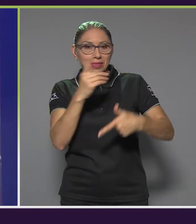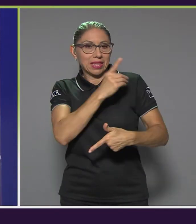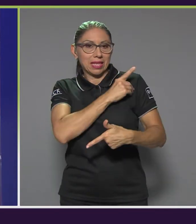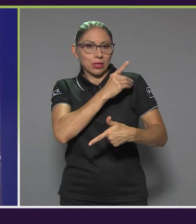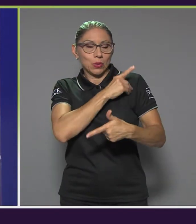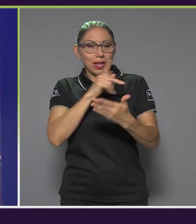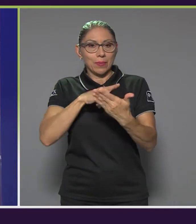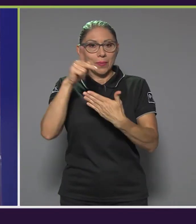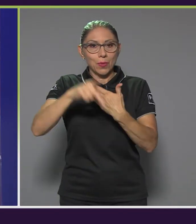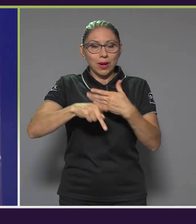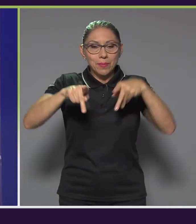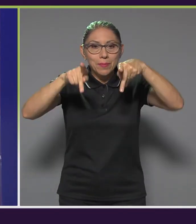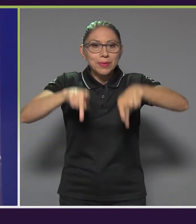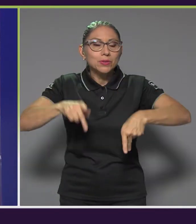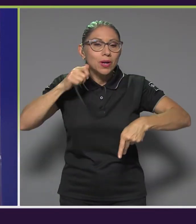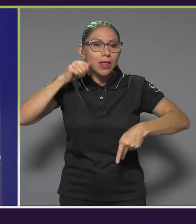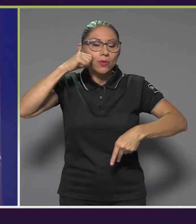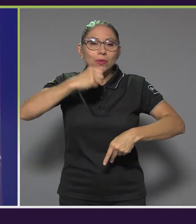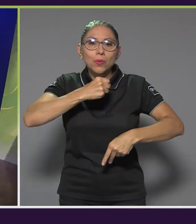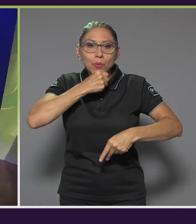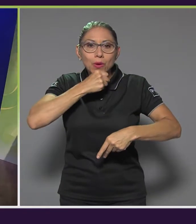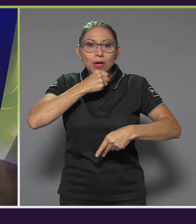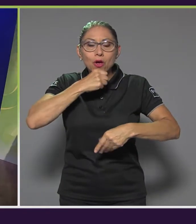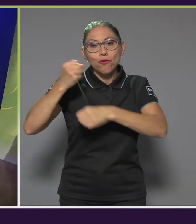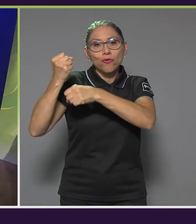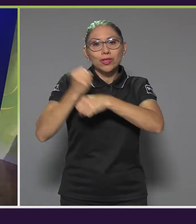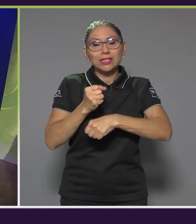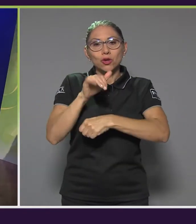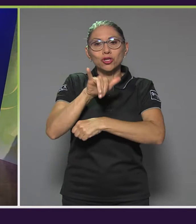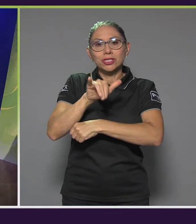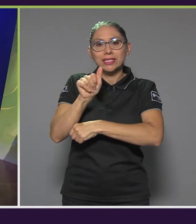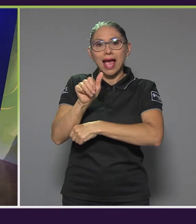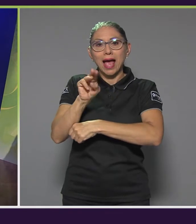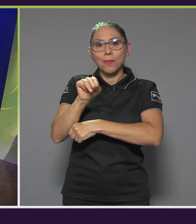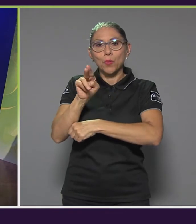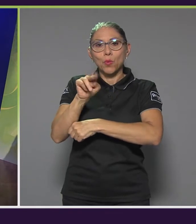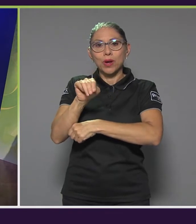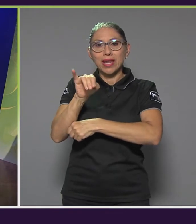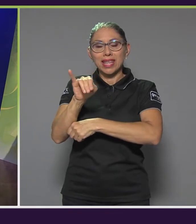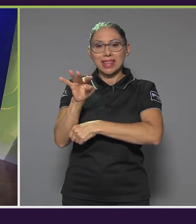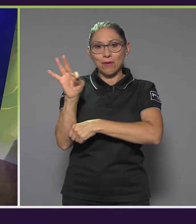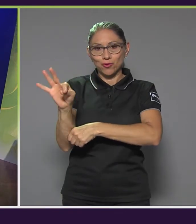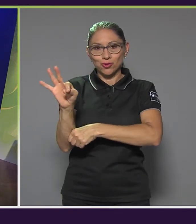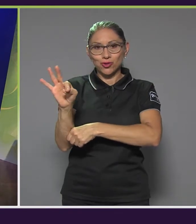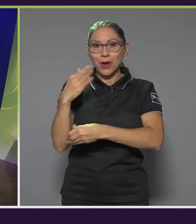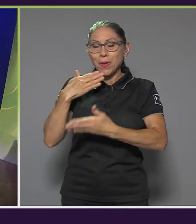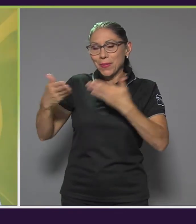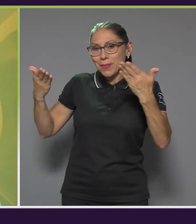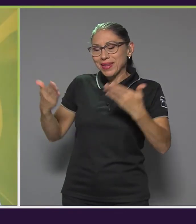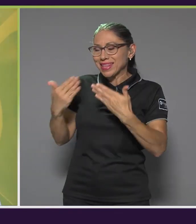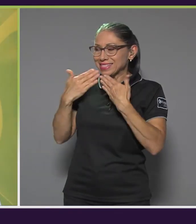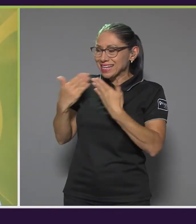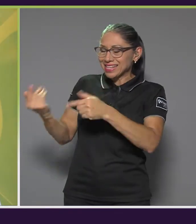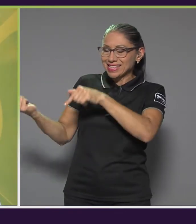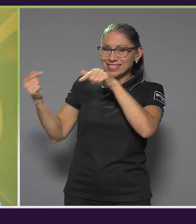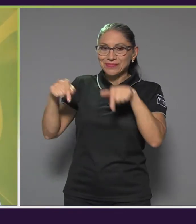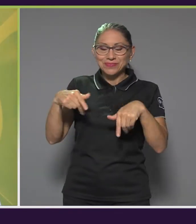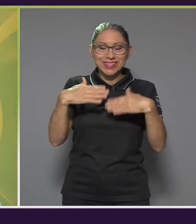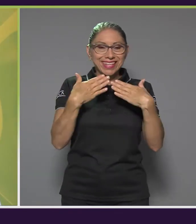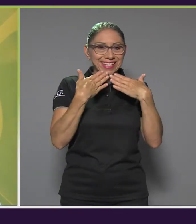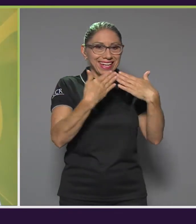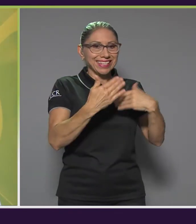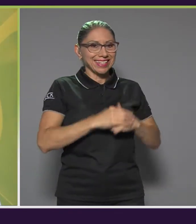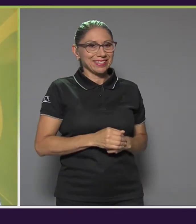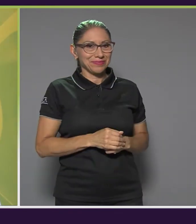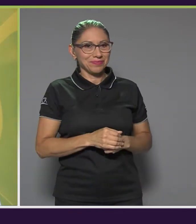de la persona adulta mayor de la Fundación Yamun Itabuch. Bienvenidas a ambas y muchas gracias por acompañarnos. Muchas gracias. Para comenzar, ¿qué